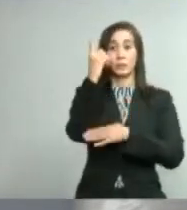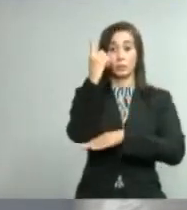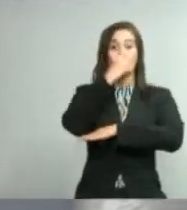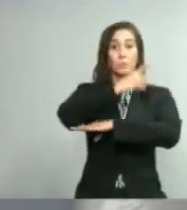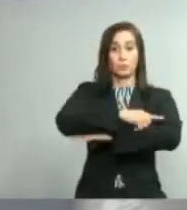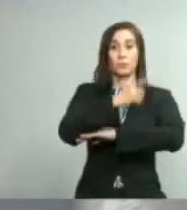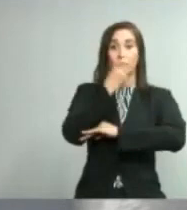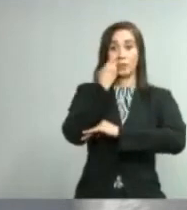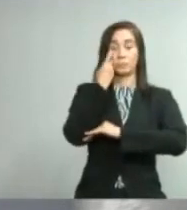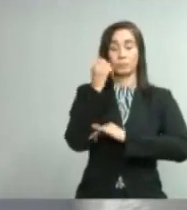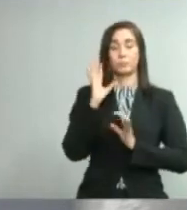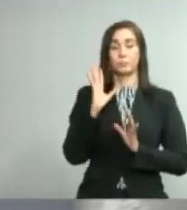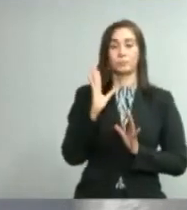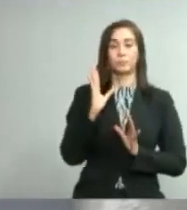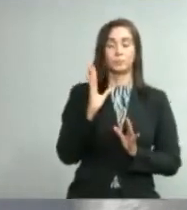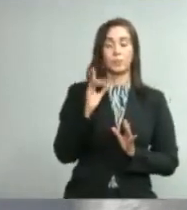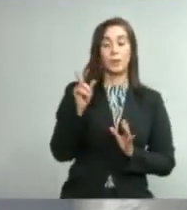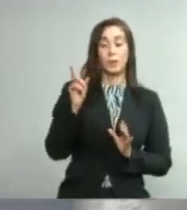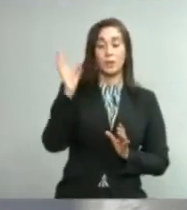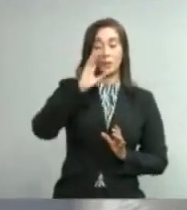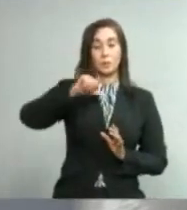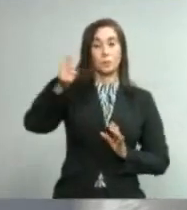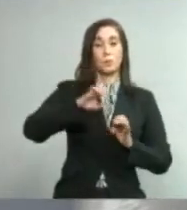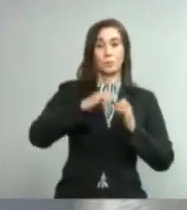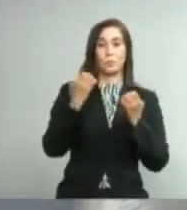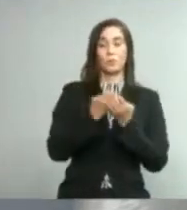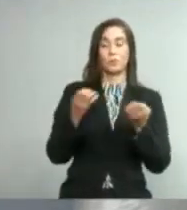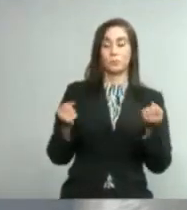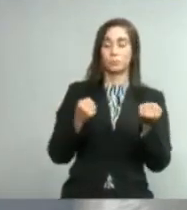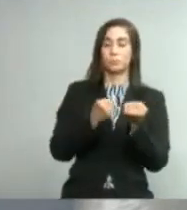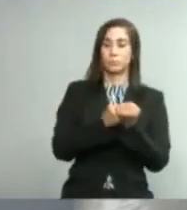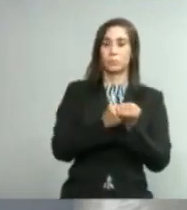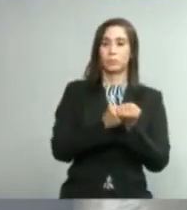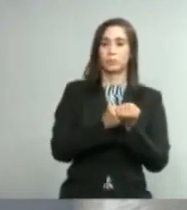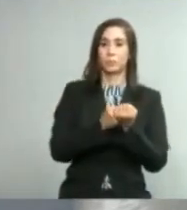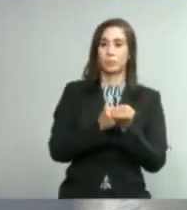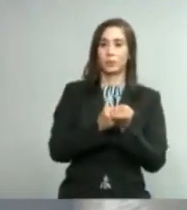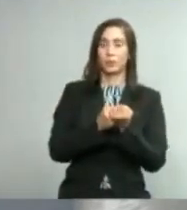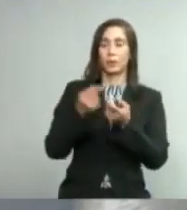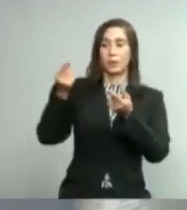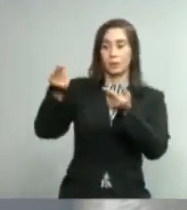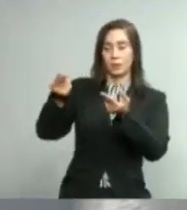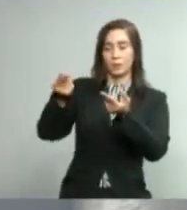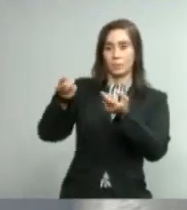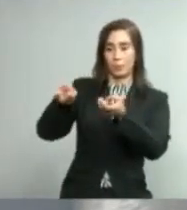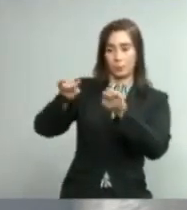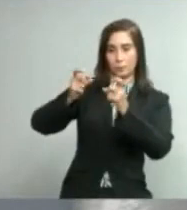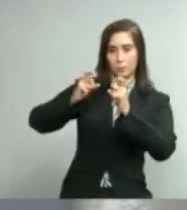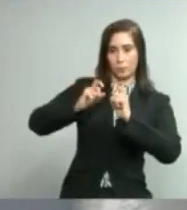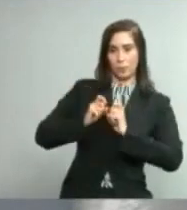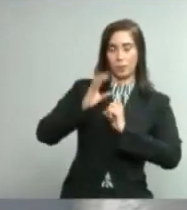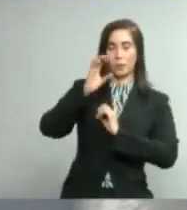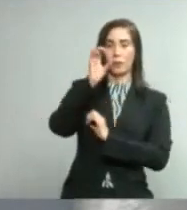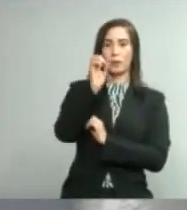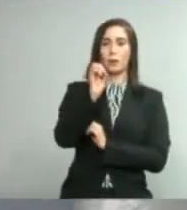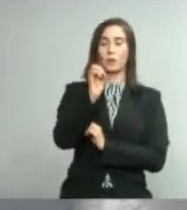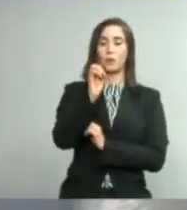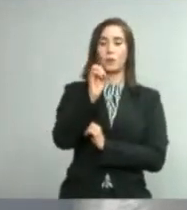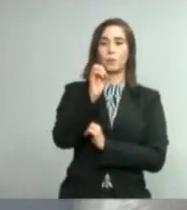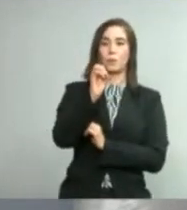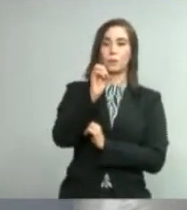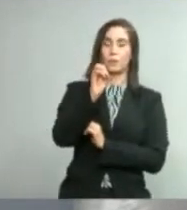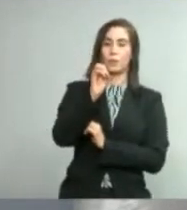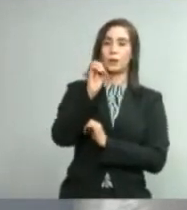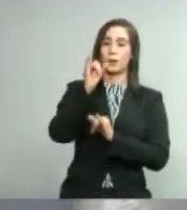solo si sumamos además los nuevos equipos que están siendo donados por la Organización Internacional de